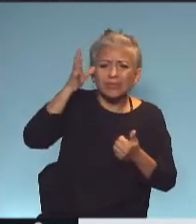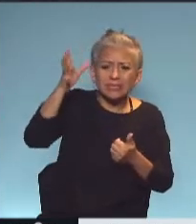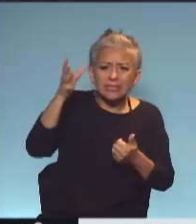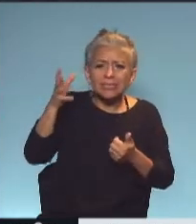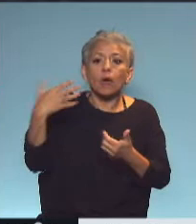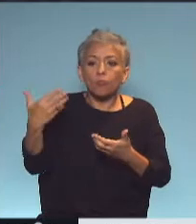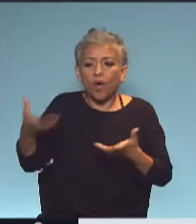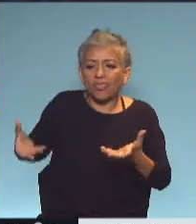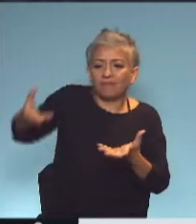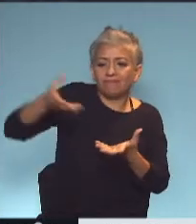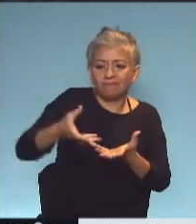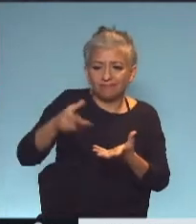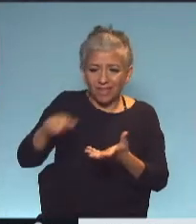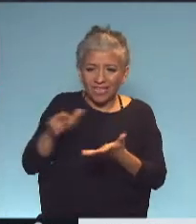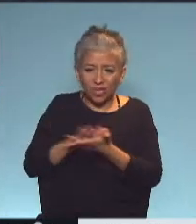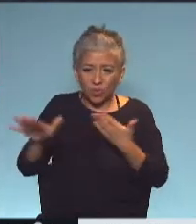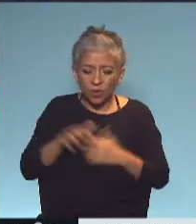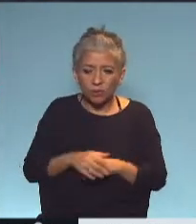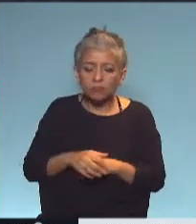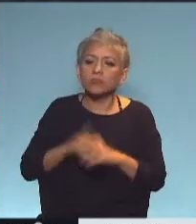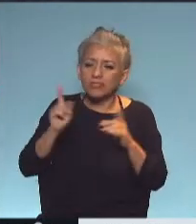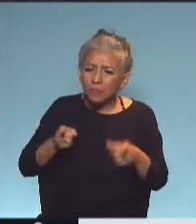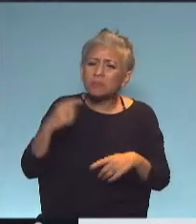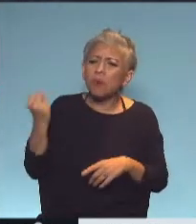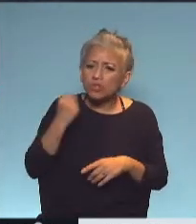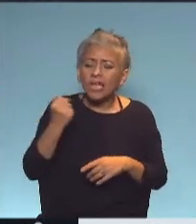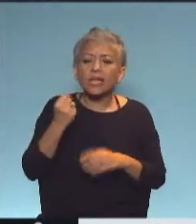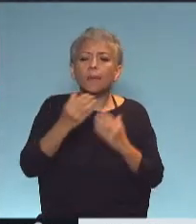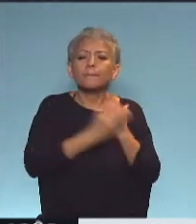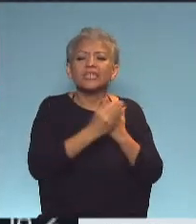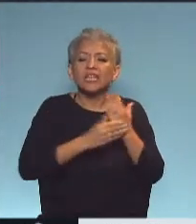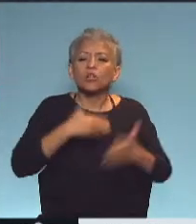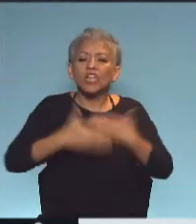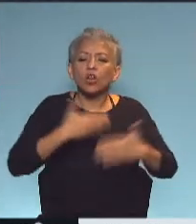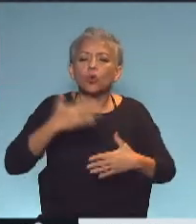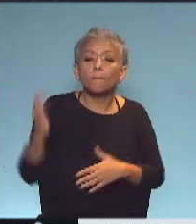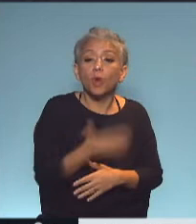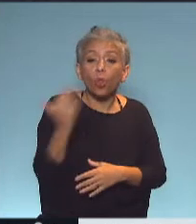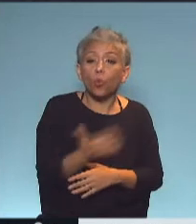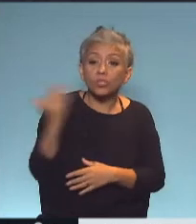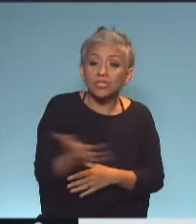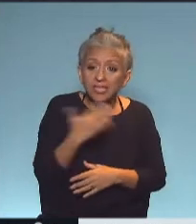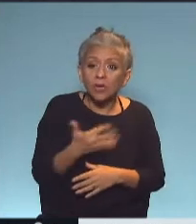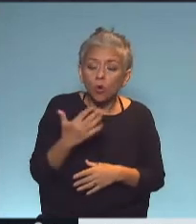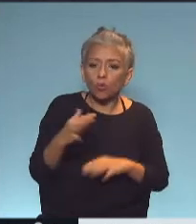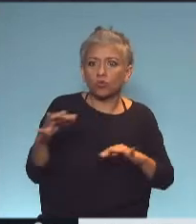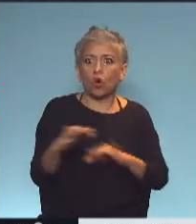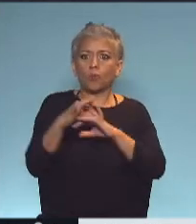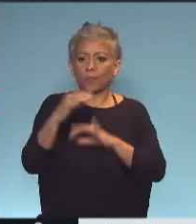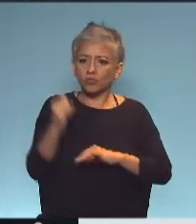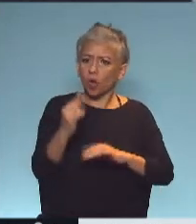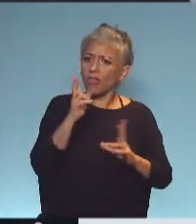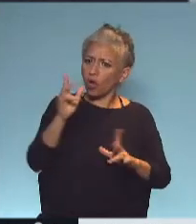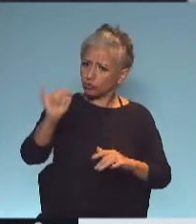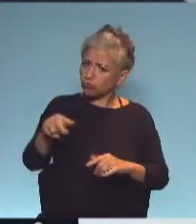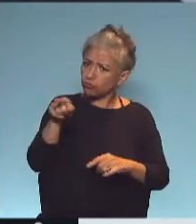Es interesante, Tomás, también remarcar o destacar que el Ministerio de Desarrollo Productivo también se compromete con este tipo de iniciativas. En este caso,